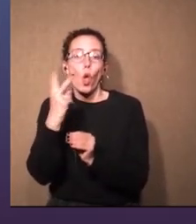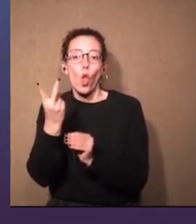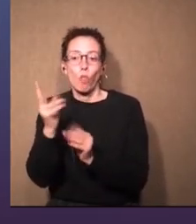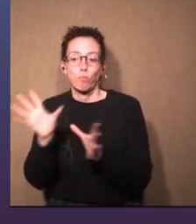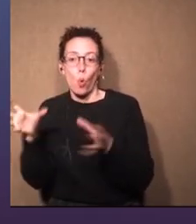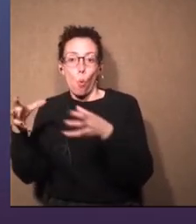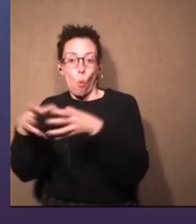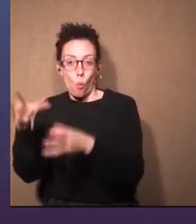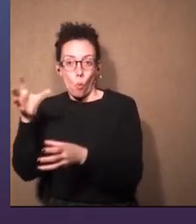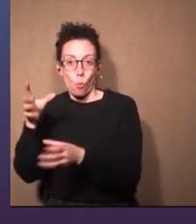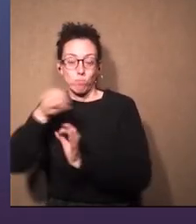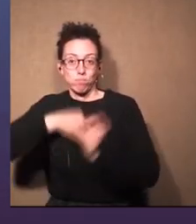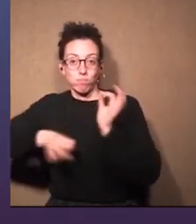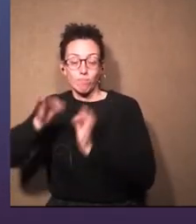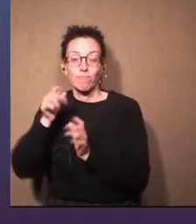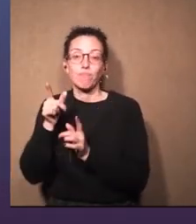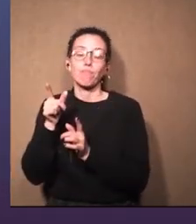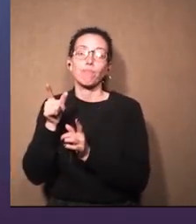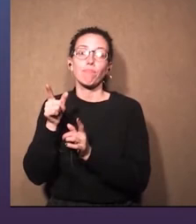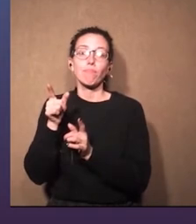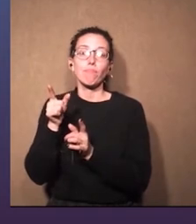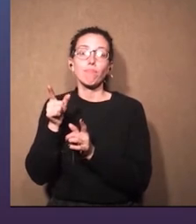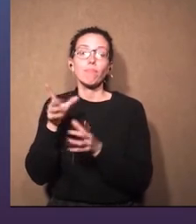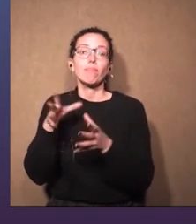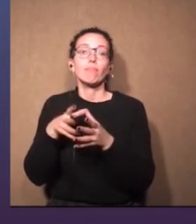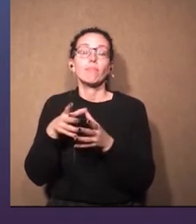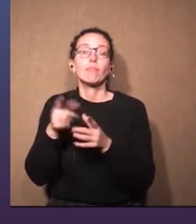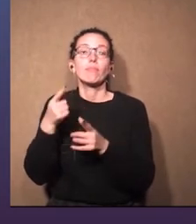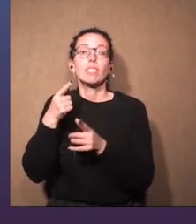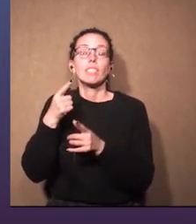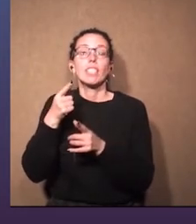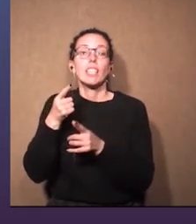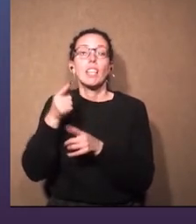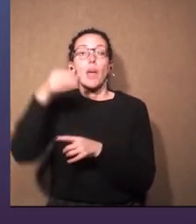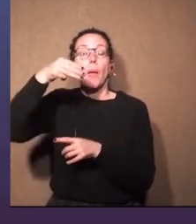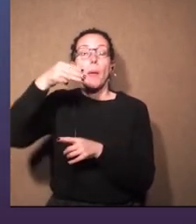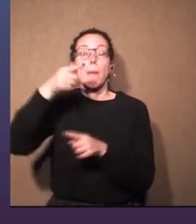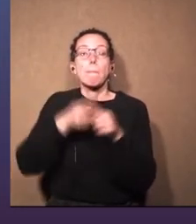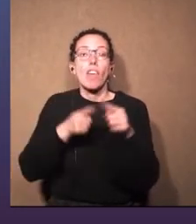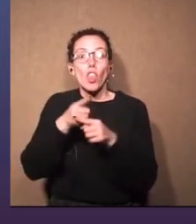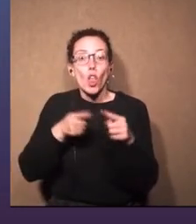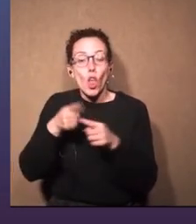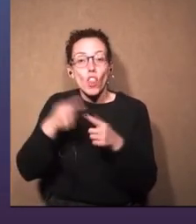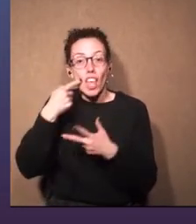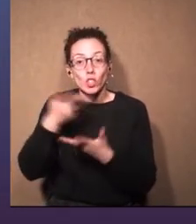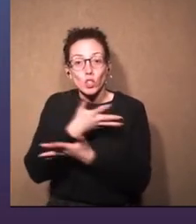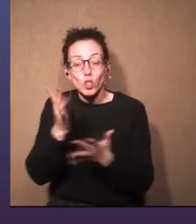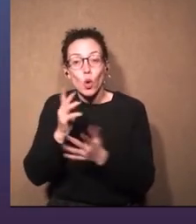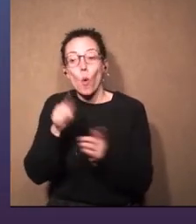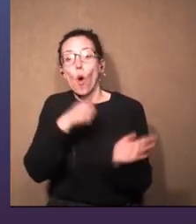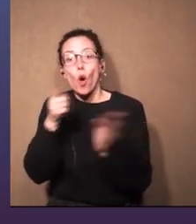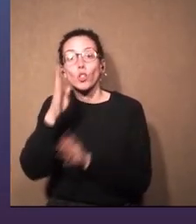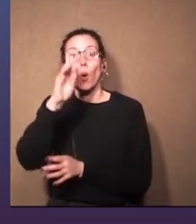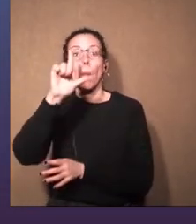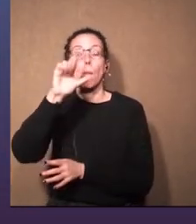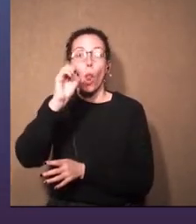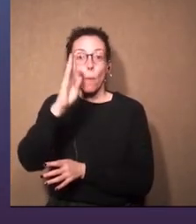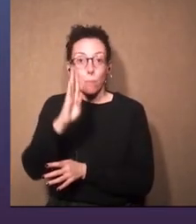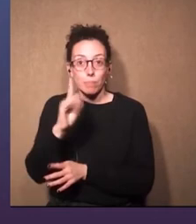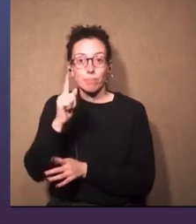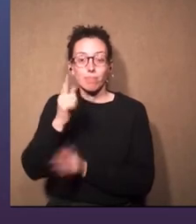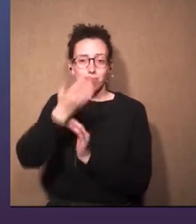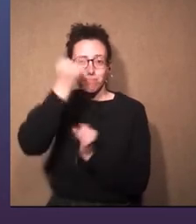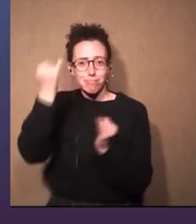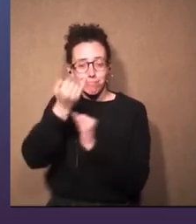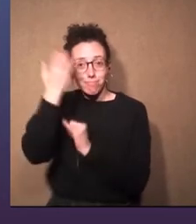grandes elencos, el show del mediodía y Plop, y bueno, fue la gente